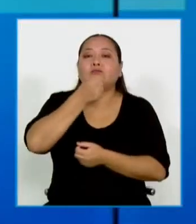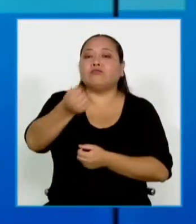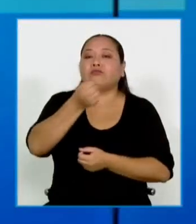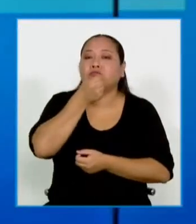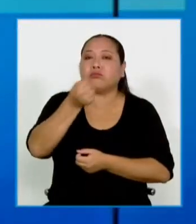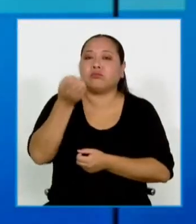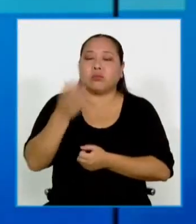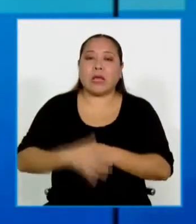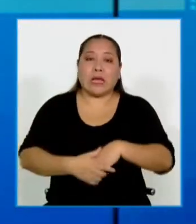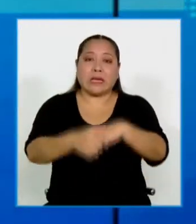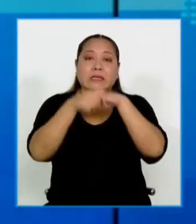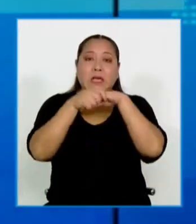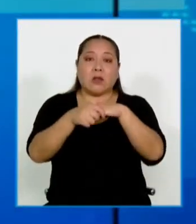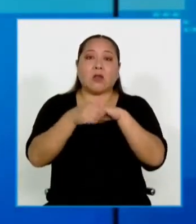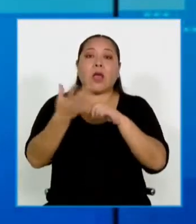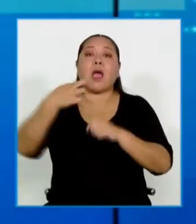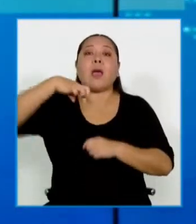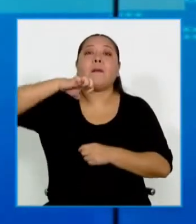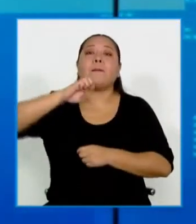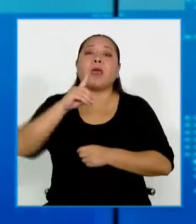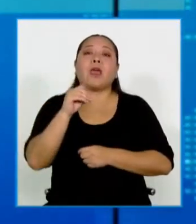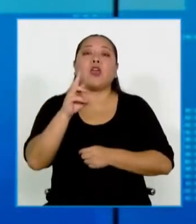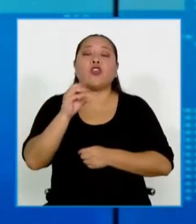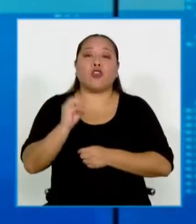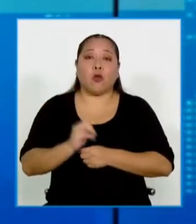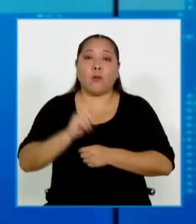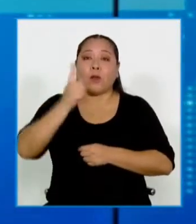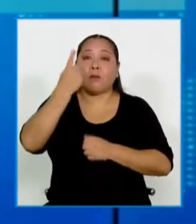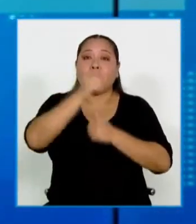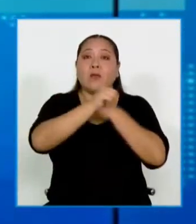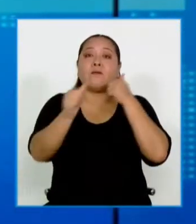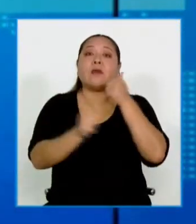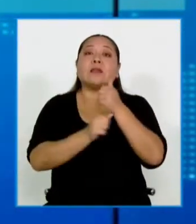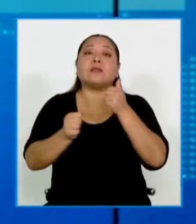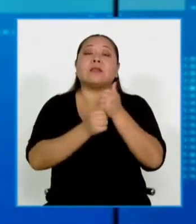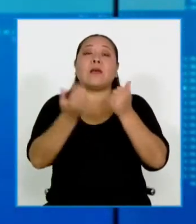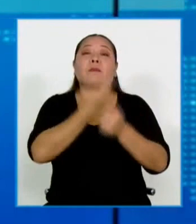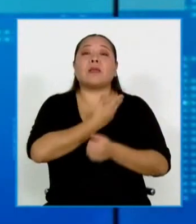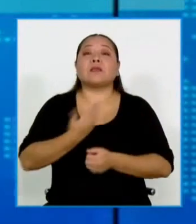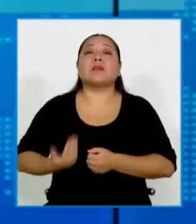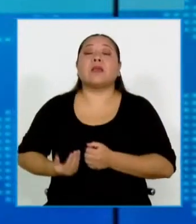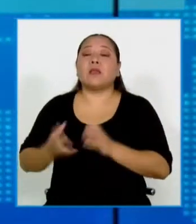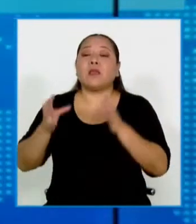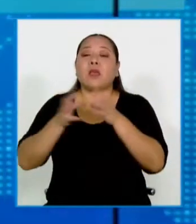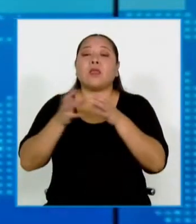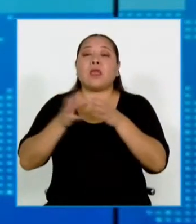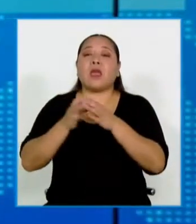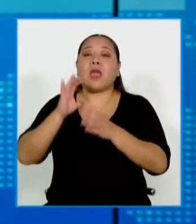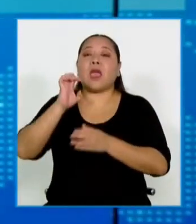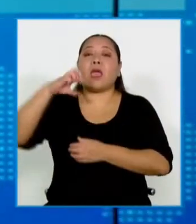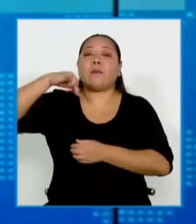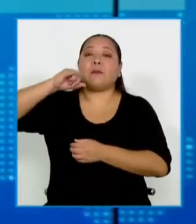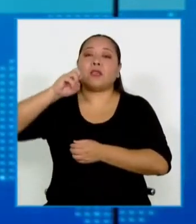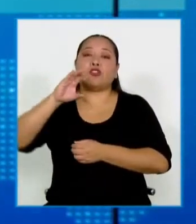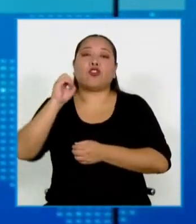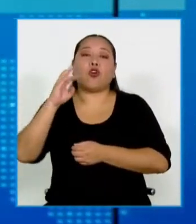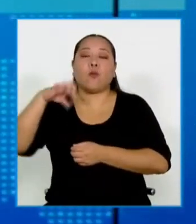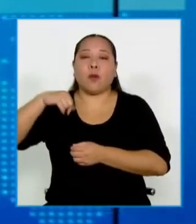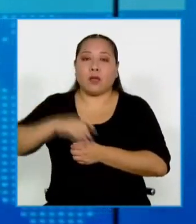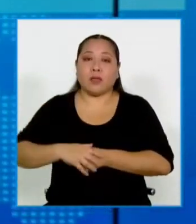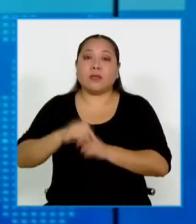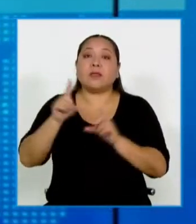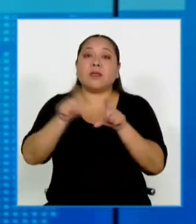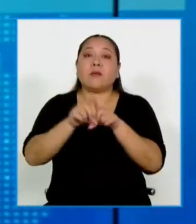Y vamos a saludar al Cardenal Pedro Barreto, primer vicepresidente de la Conferencia Episcopal Peruana y además arzobispo